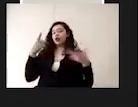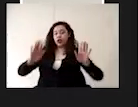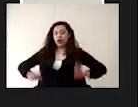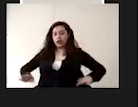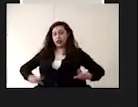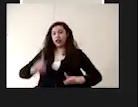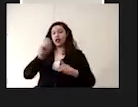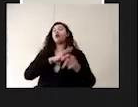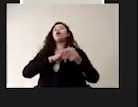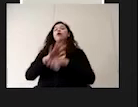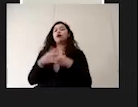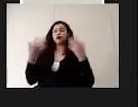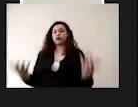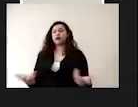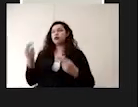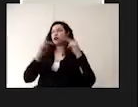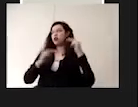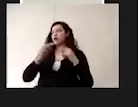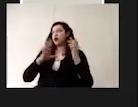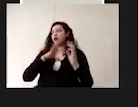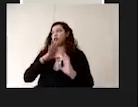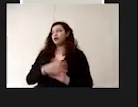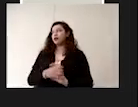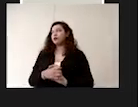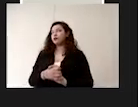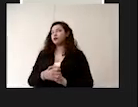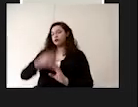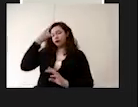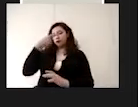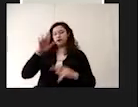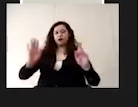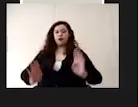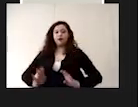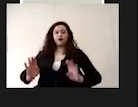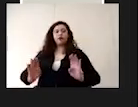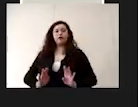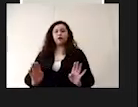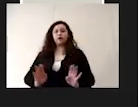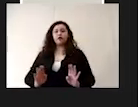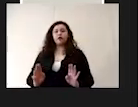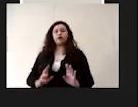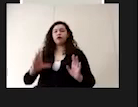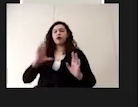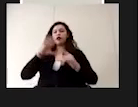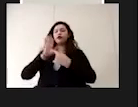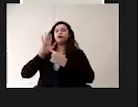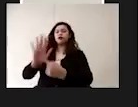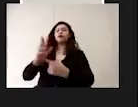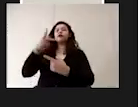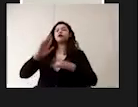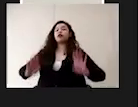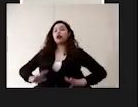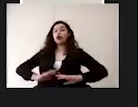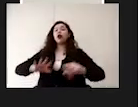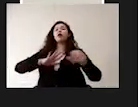se miden en términos de las características que ésta presenta. Y estas características